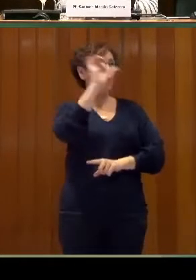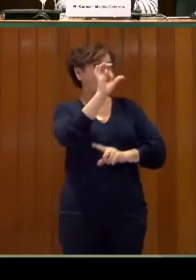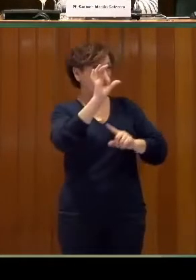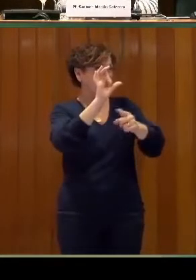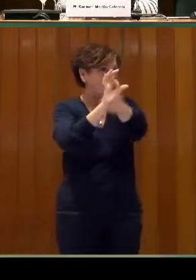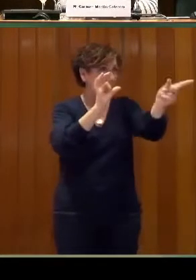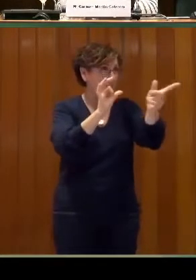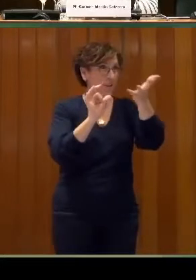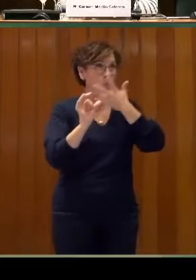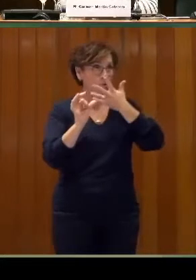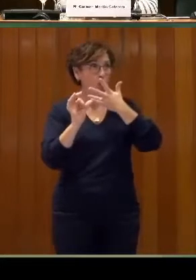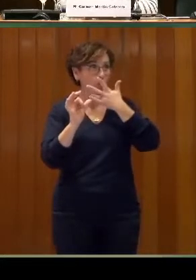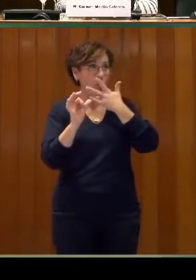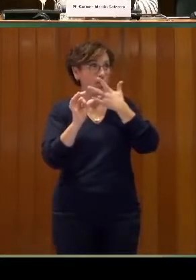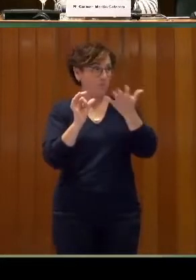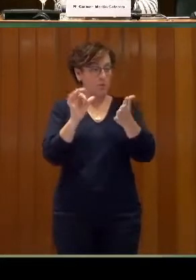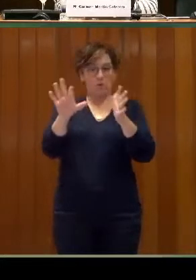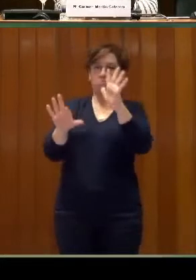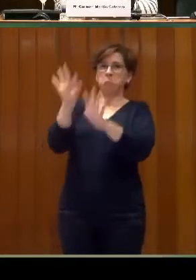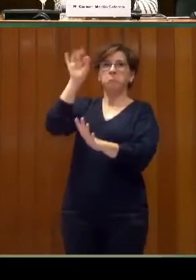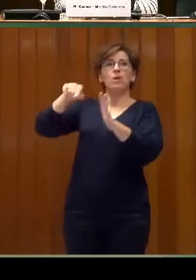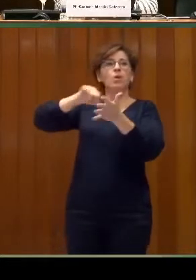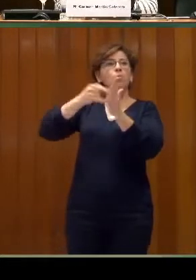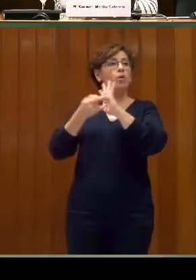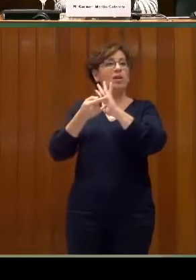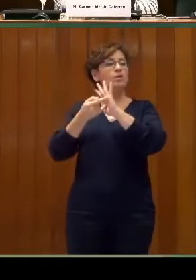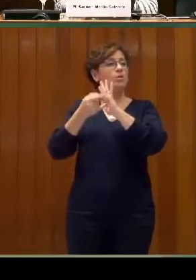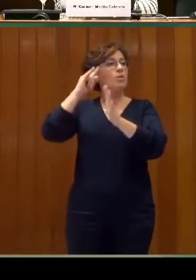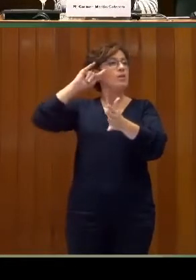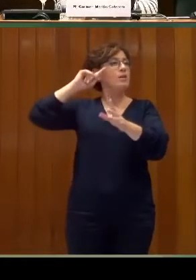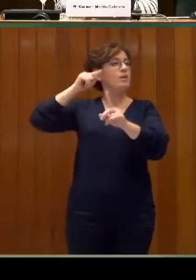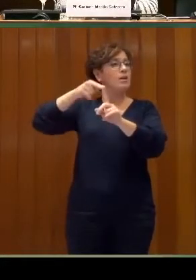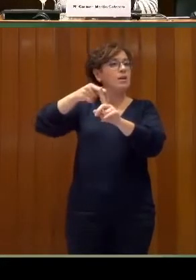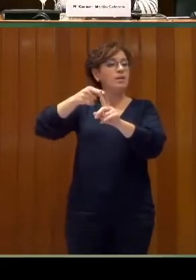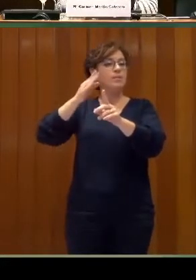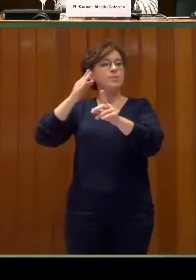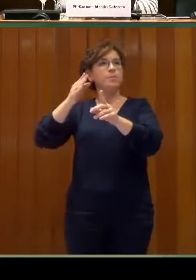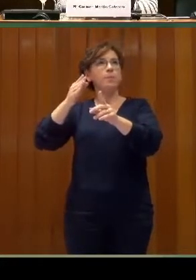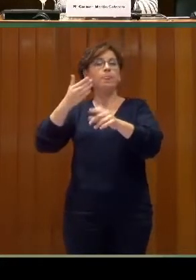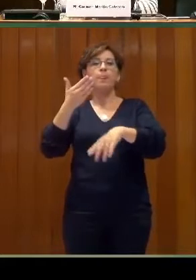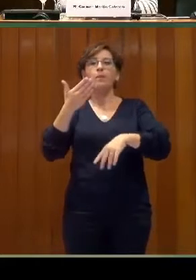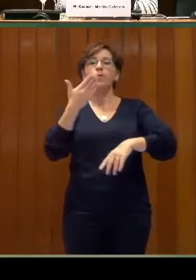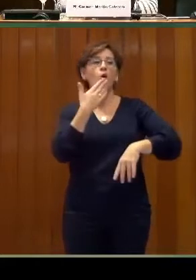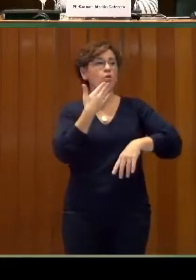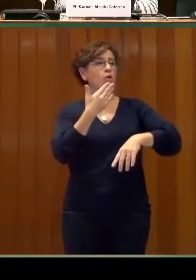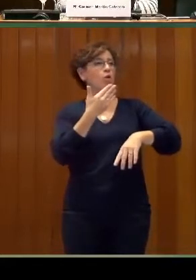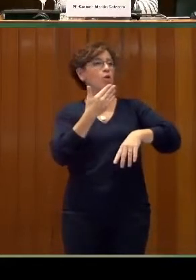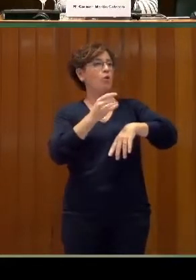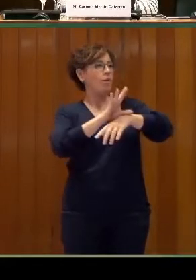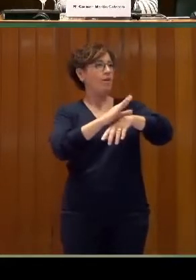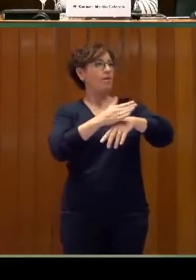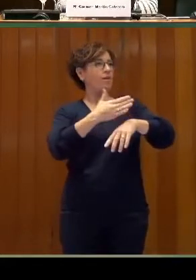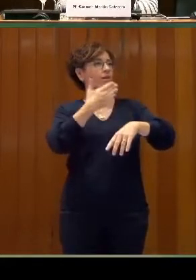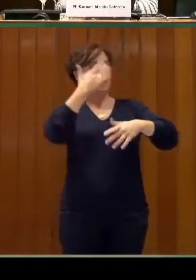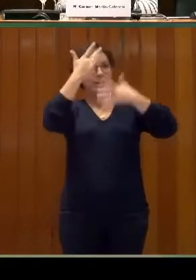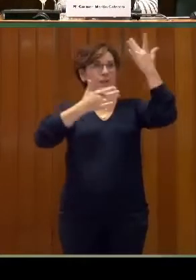y fue un proyecto totalmente orientado al ocio y el entretenimiento de las personas